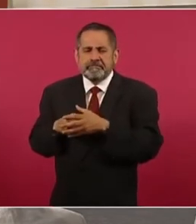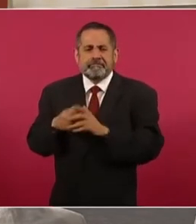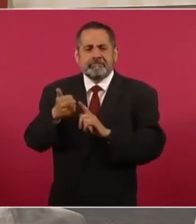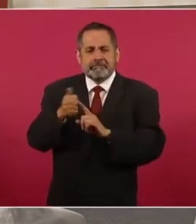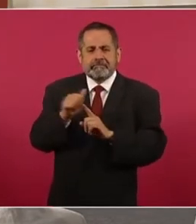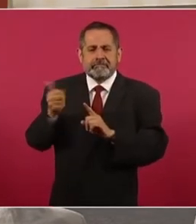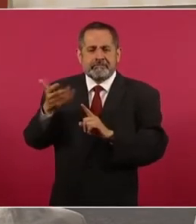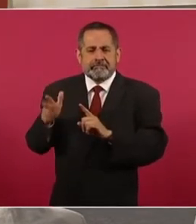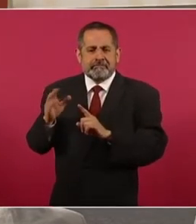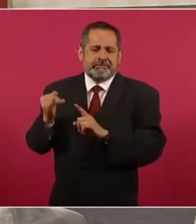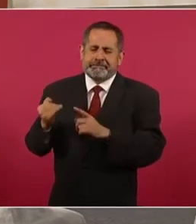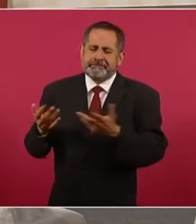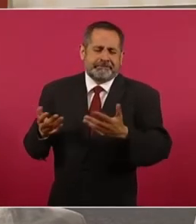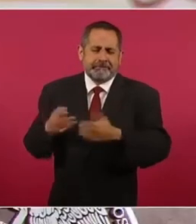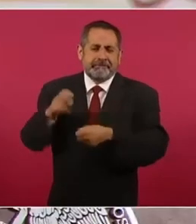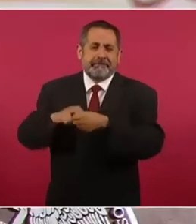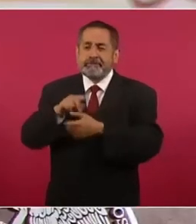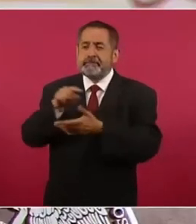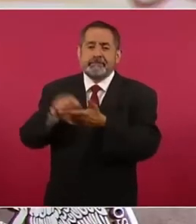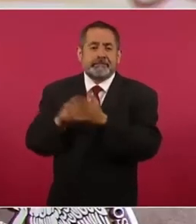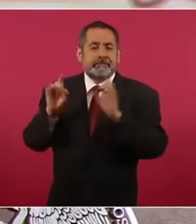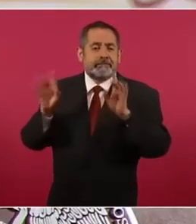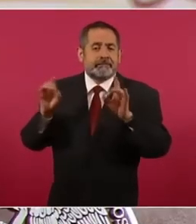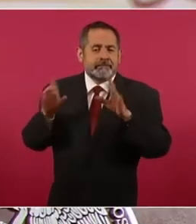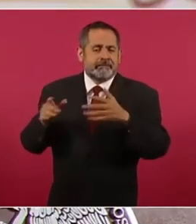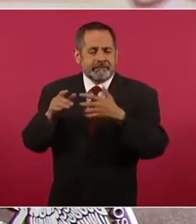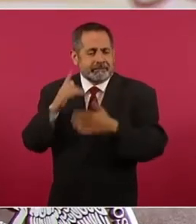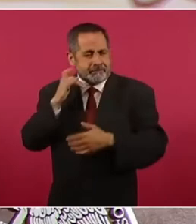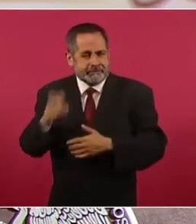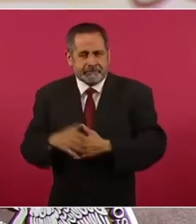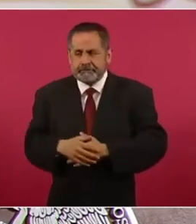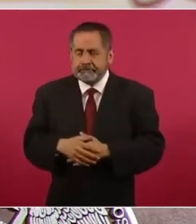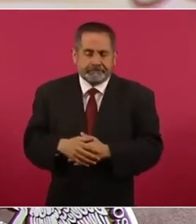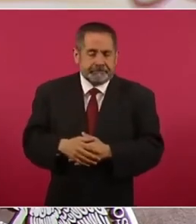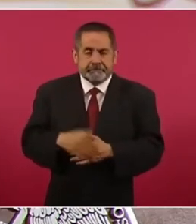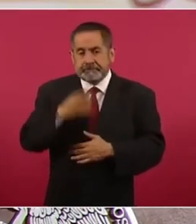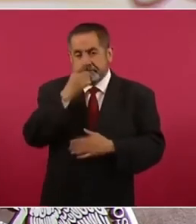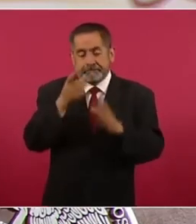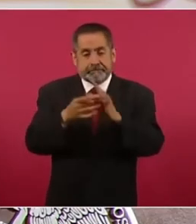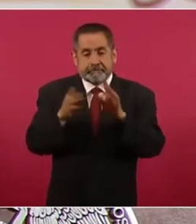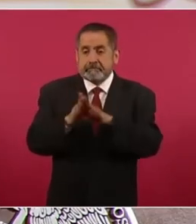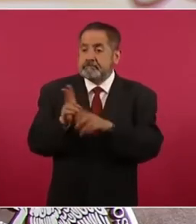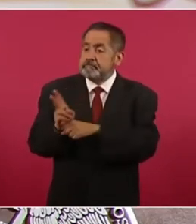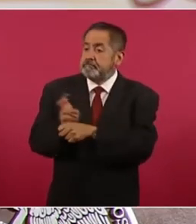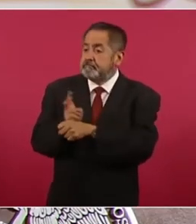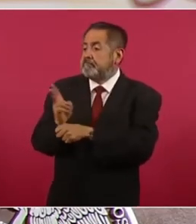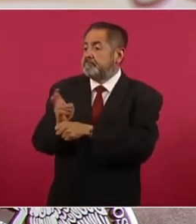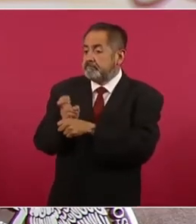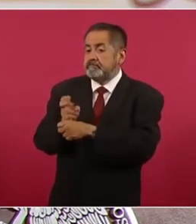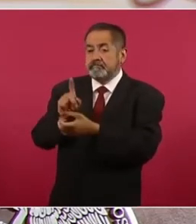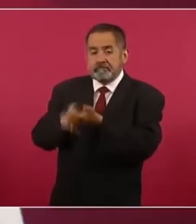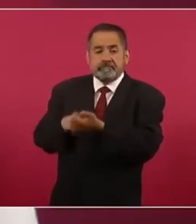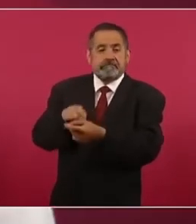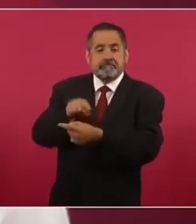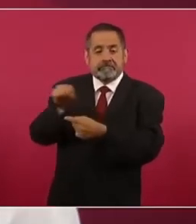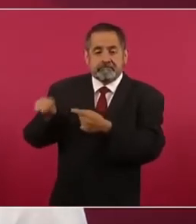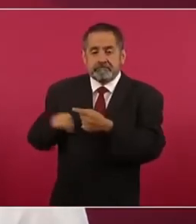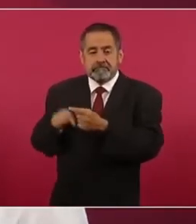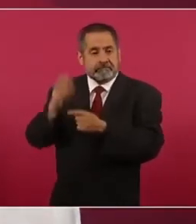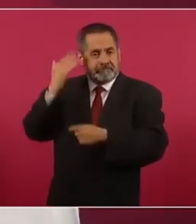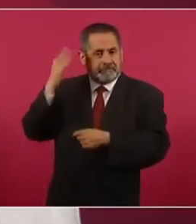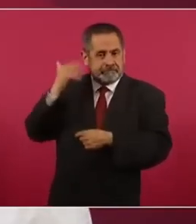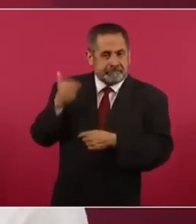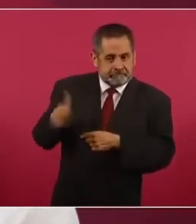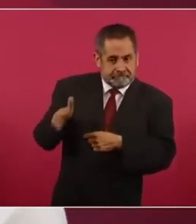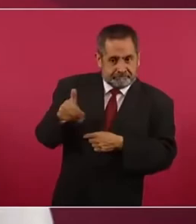al 10 de junio en Los Ángeles, California. Según esto, se tendría contemplado invitar a los países que se les excluyó